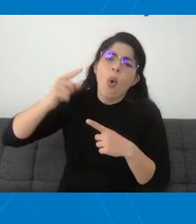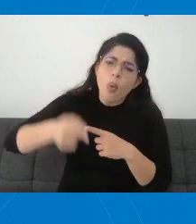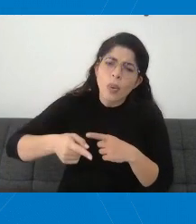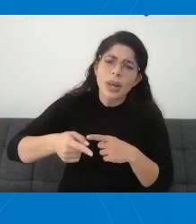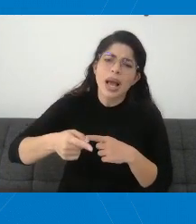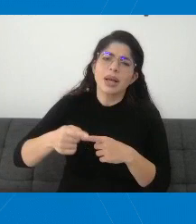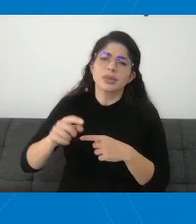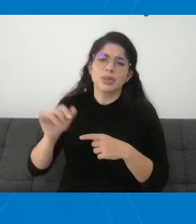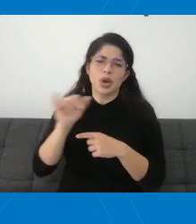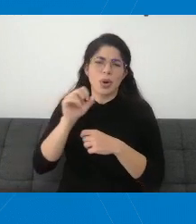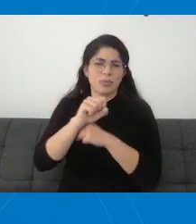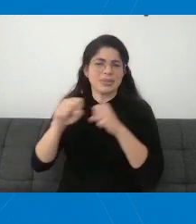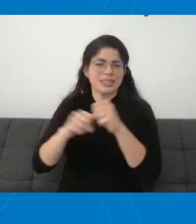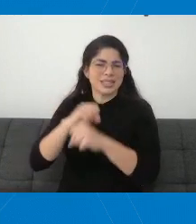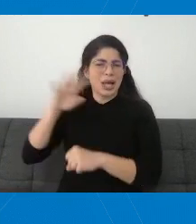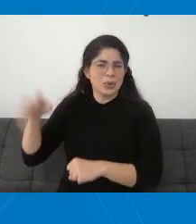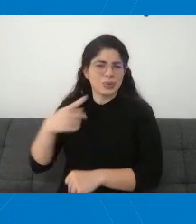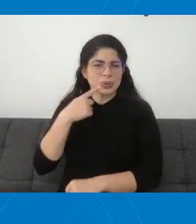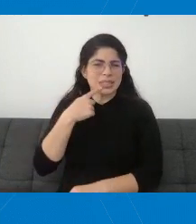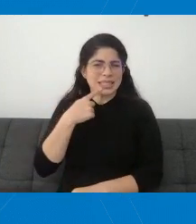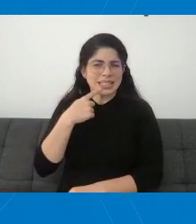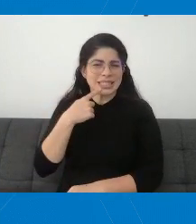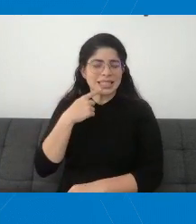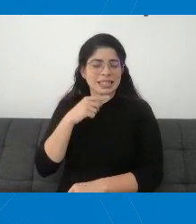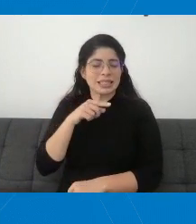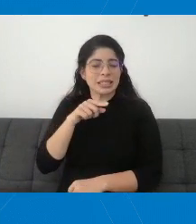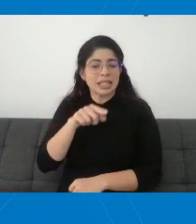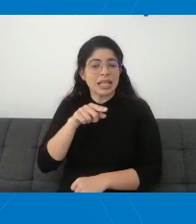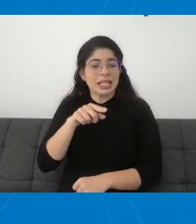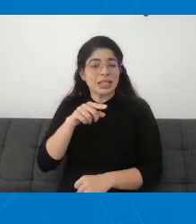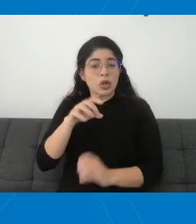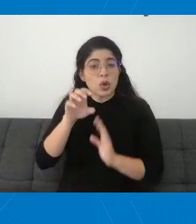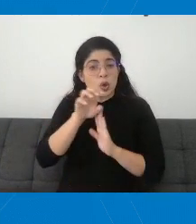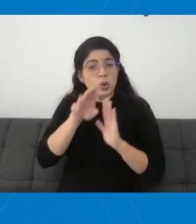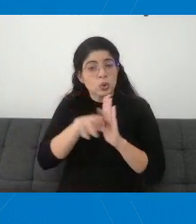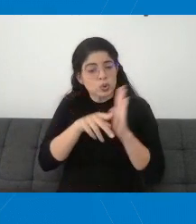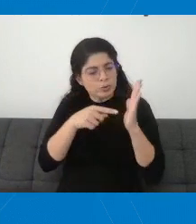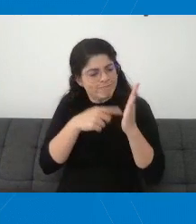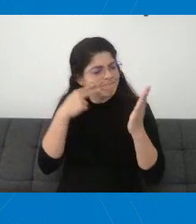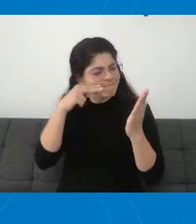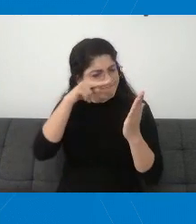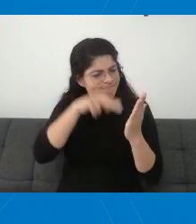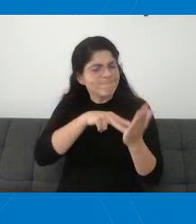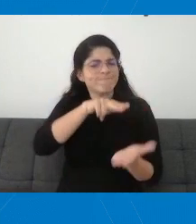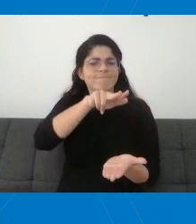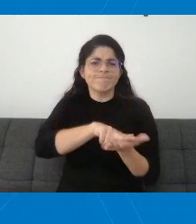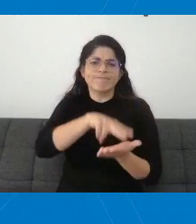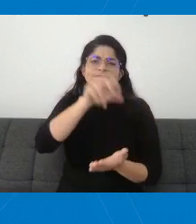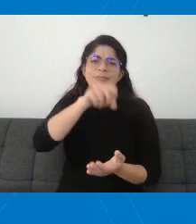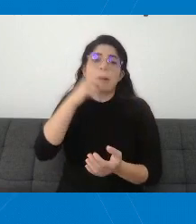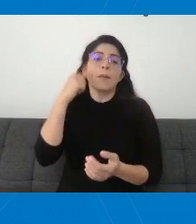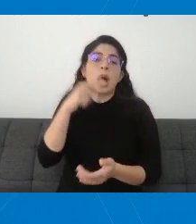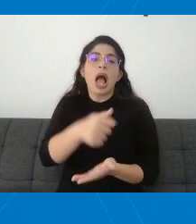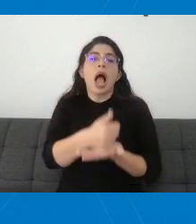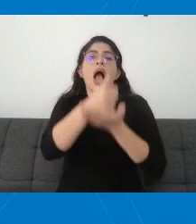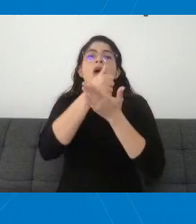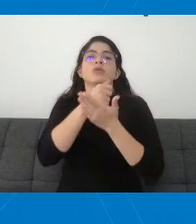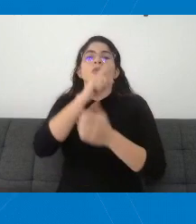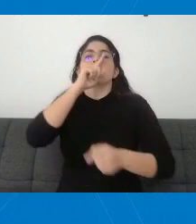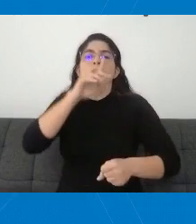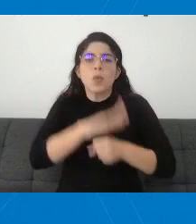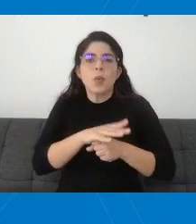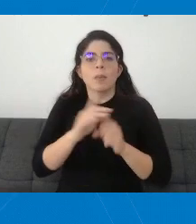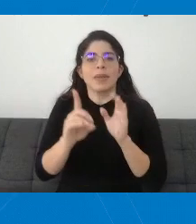como dice la sala constitucional, un fin constitucionalmente válido para garantizar precisamente esos derechos.